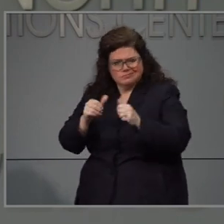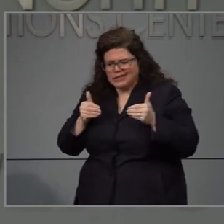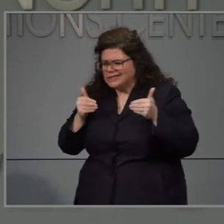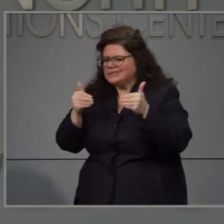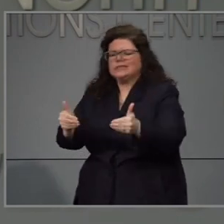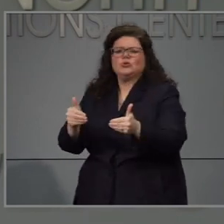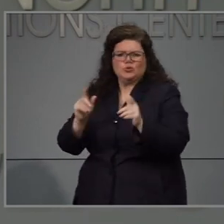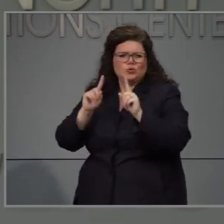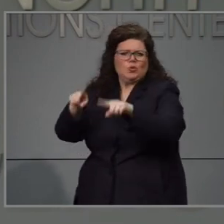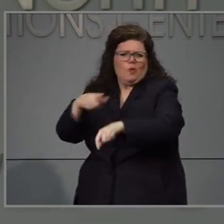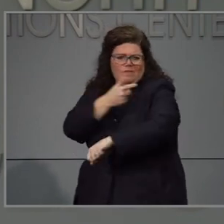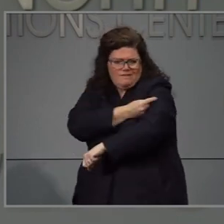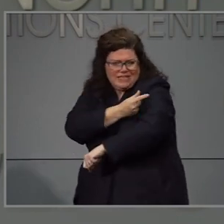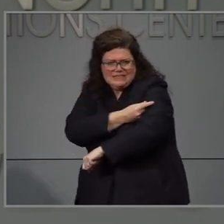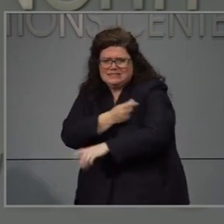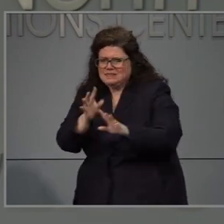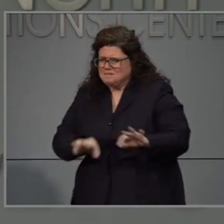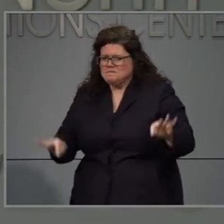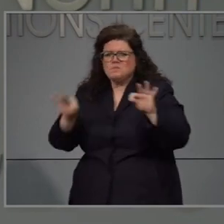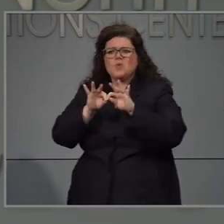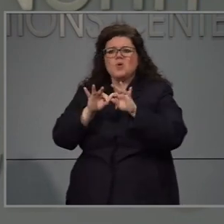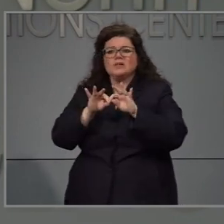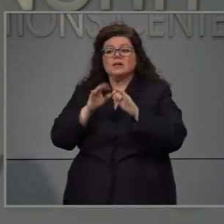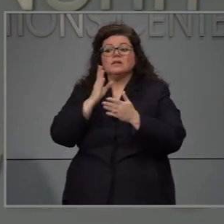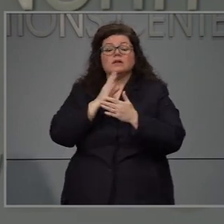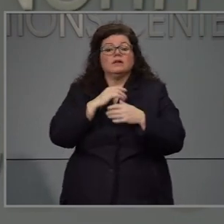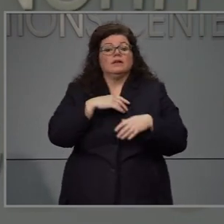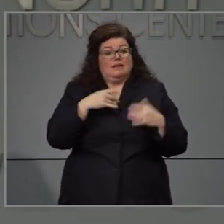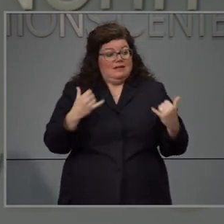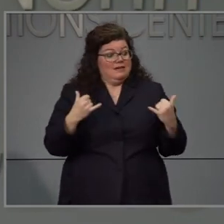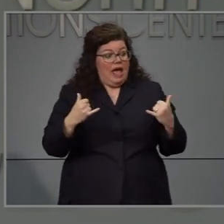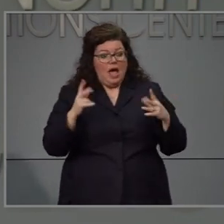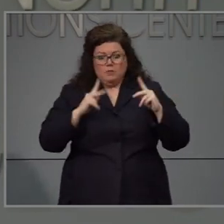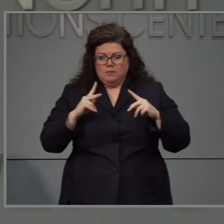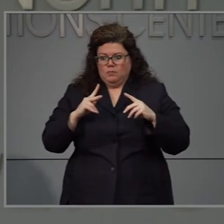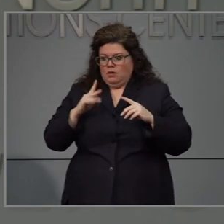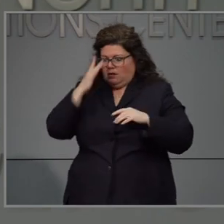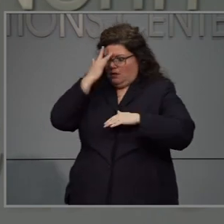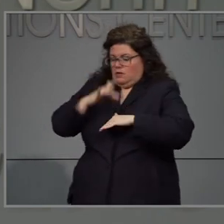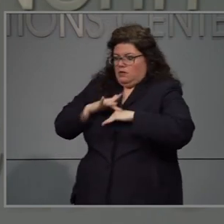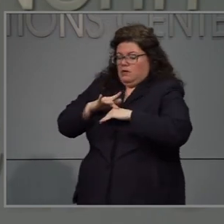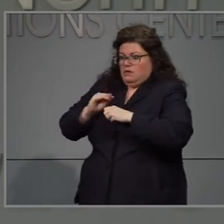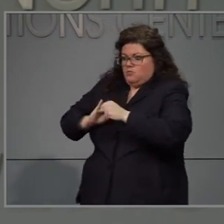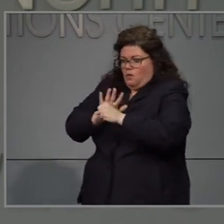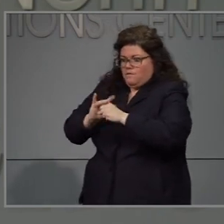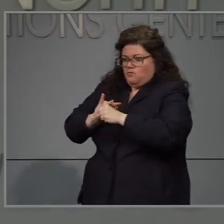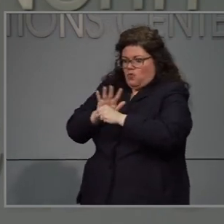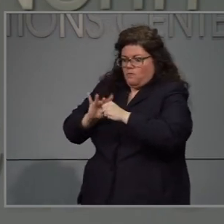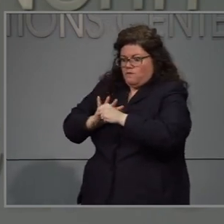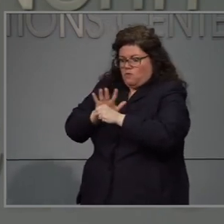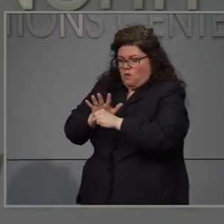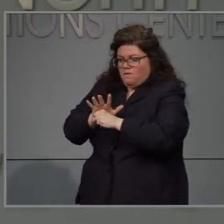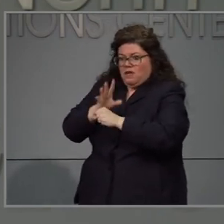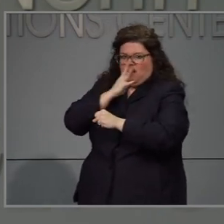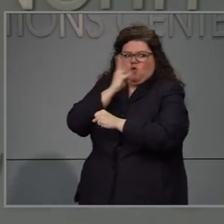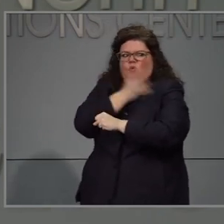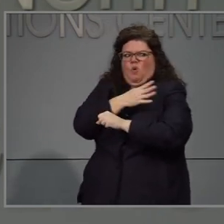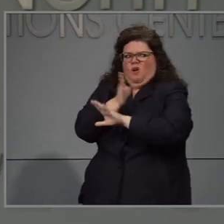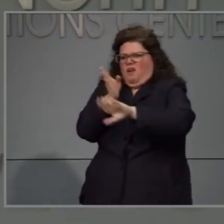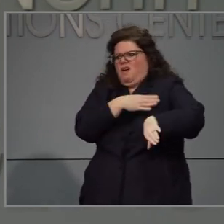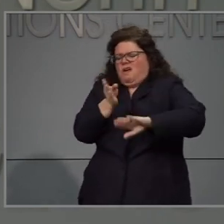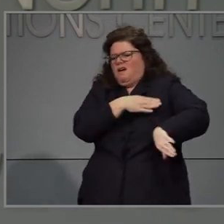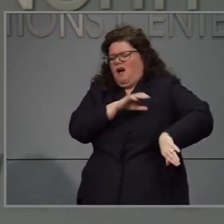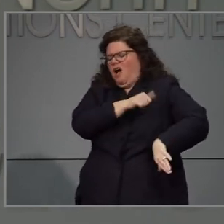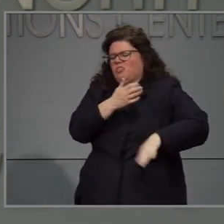sufriendo ahora es que la gente ha ignorado otras situaciones de salud. y suya sentencia y